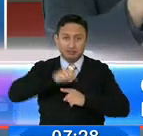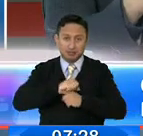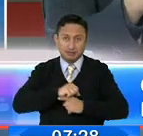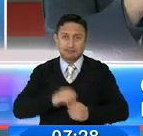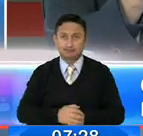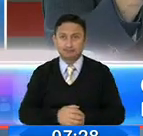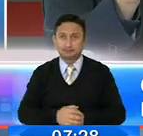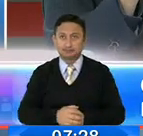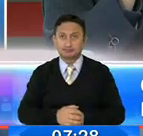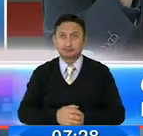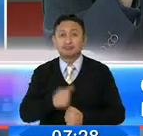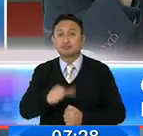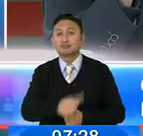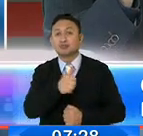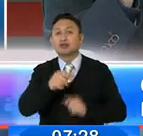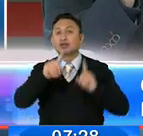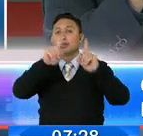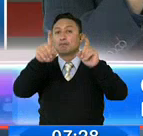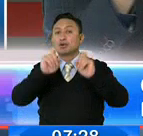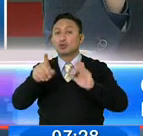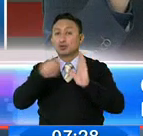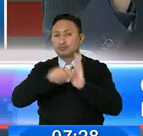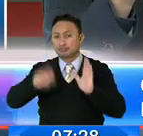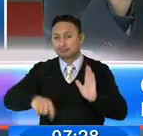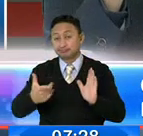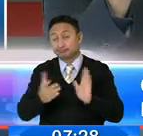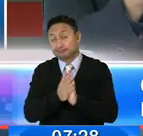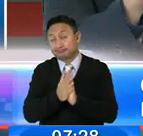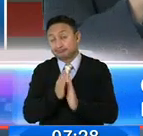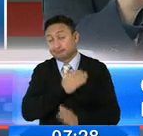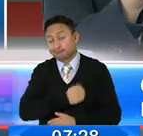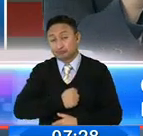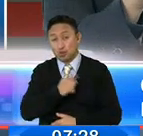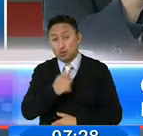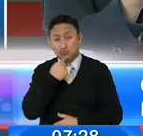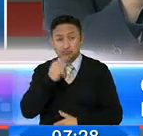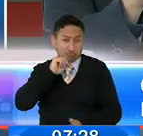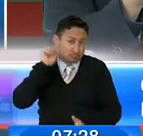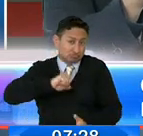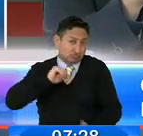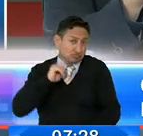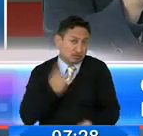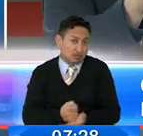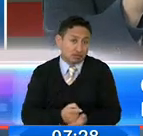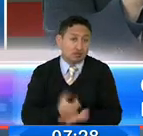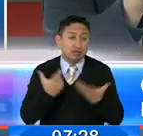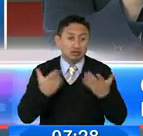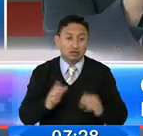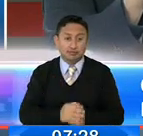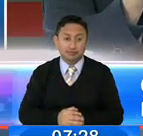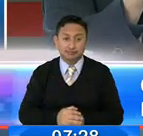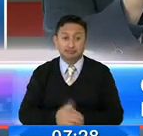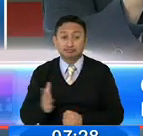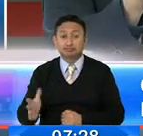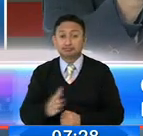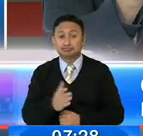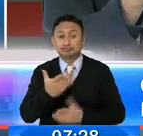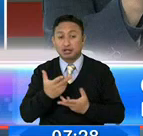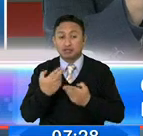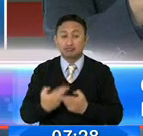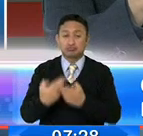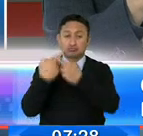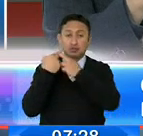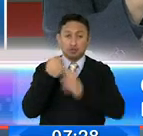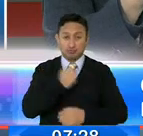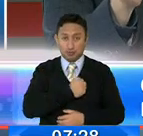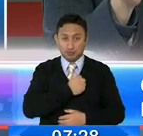esto cae en otra pregunta, abogada, pues lamentablemente lo que usted dice es cierto, o ya llega un punto en que queda en nuestra responsabilidad, pero